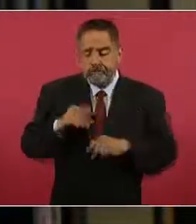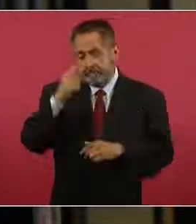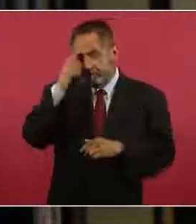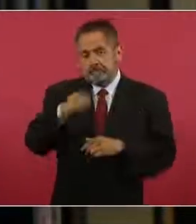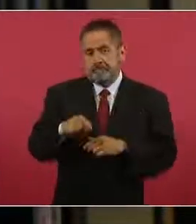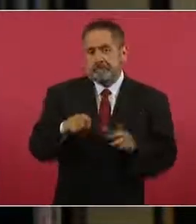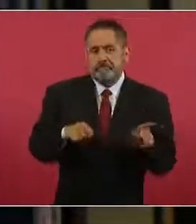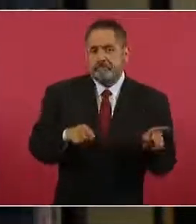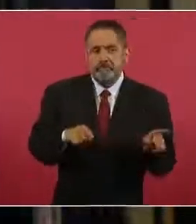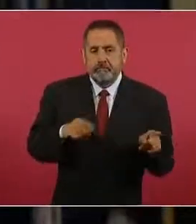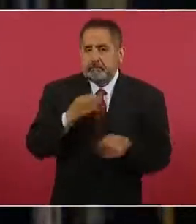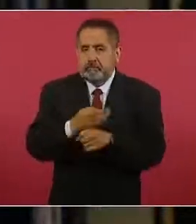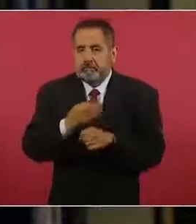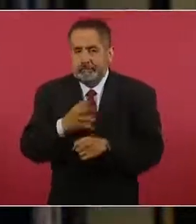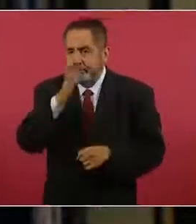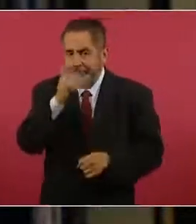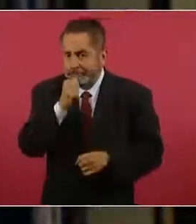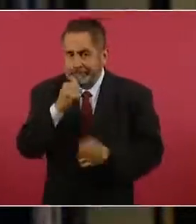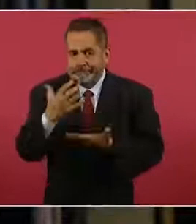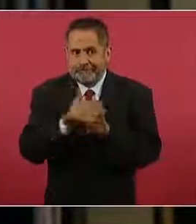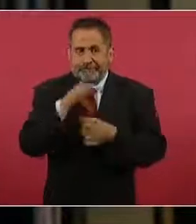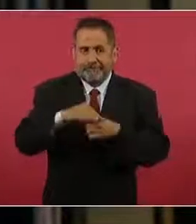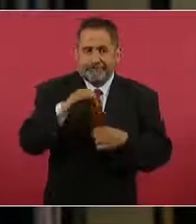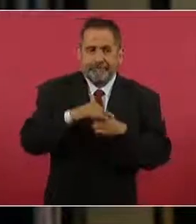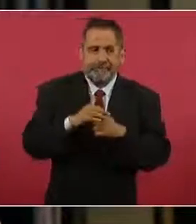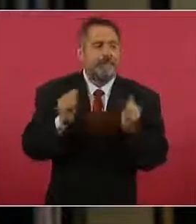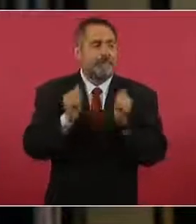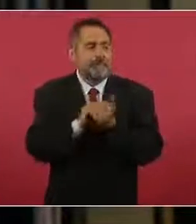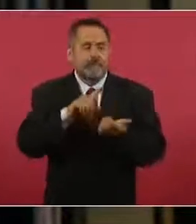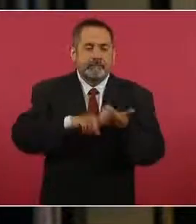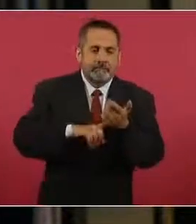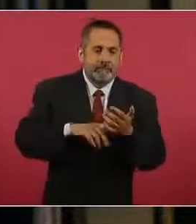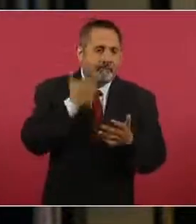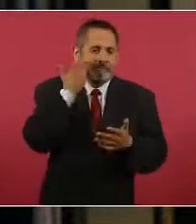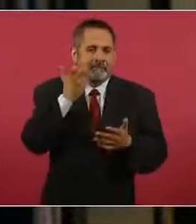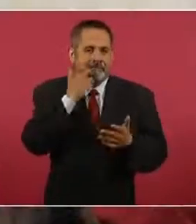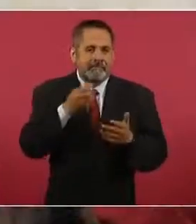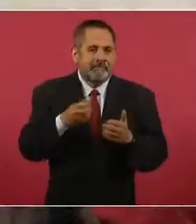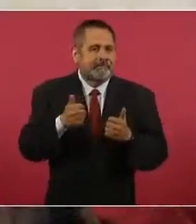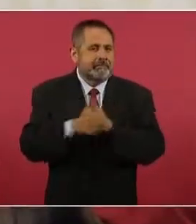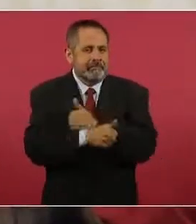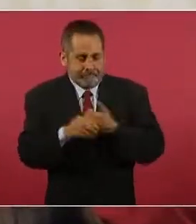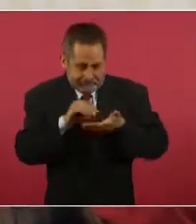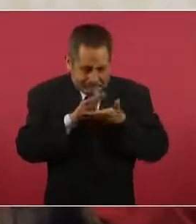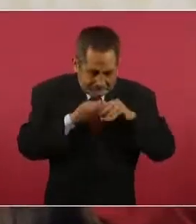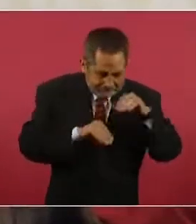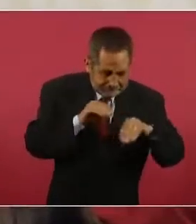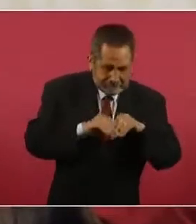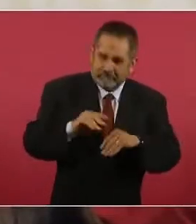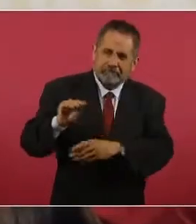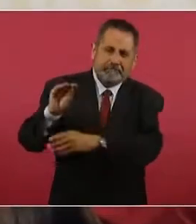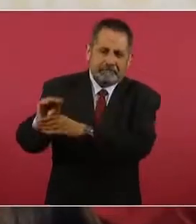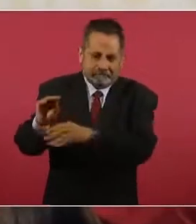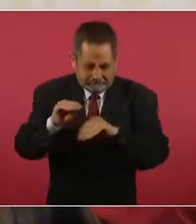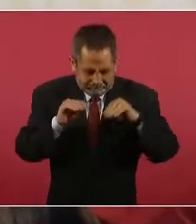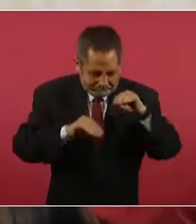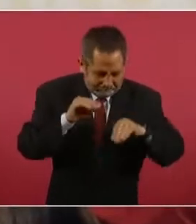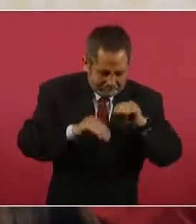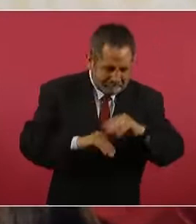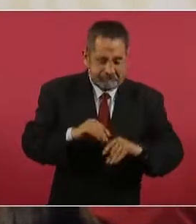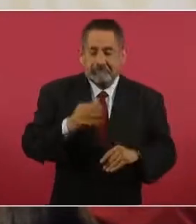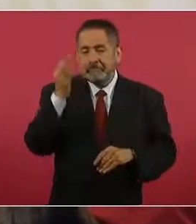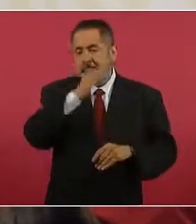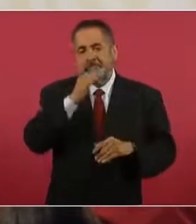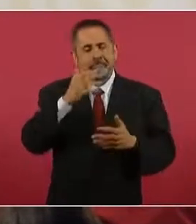ganar en las urnas lo hagan a través de diferentes estrategias, sin importarles la voz de las y los mexicanos,